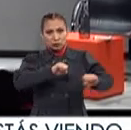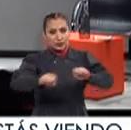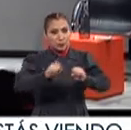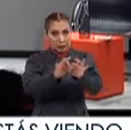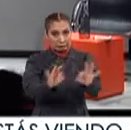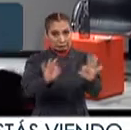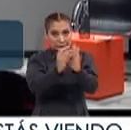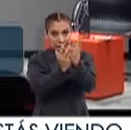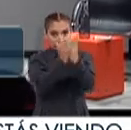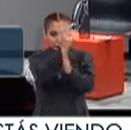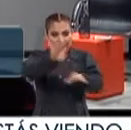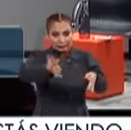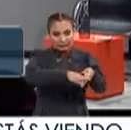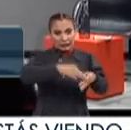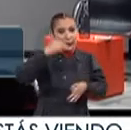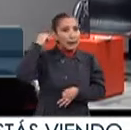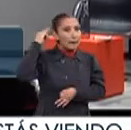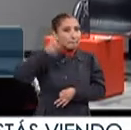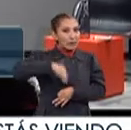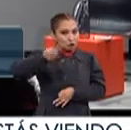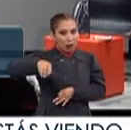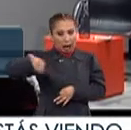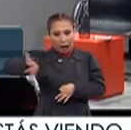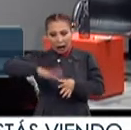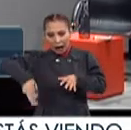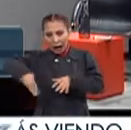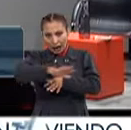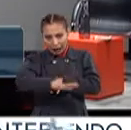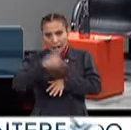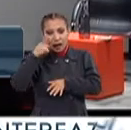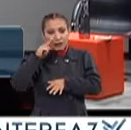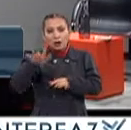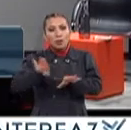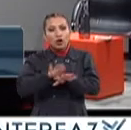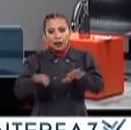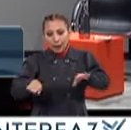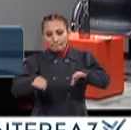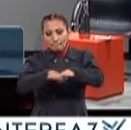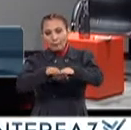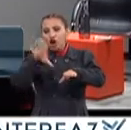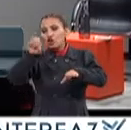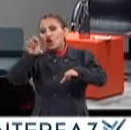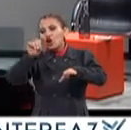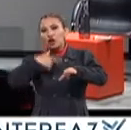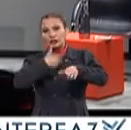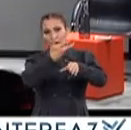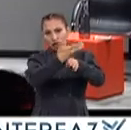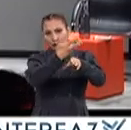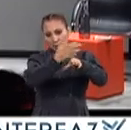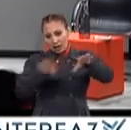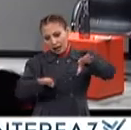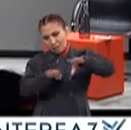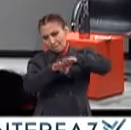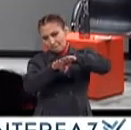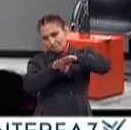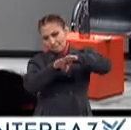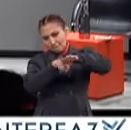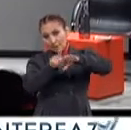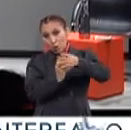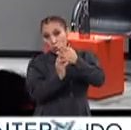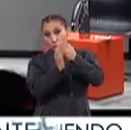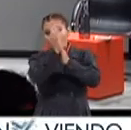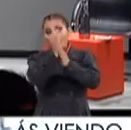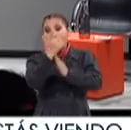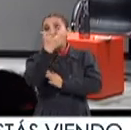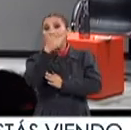sismo muy importante en las costas de Michoacán Ese sismo se debió a la interacción de las placas de Cocos y Norteamérica Alcanzó una